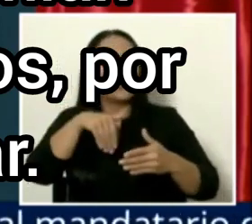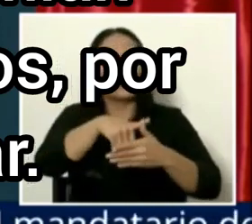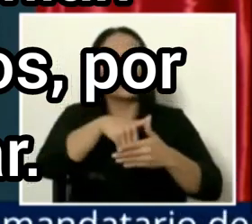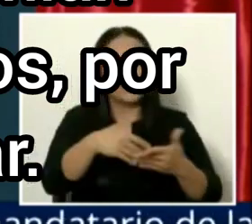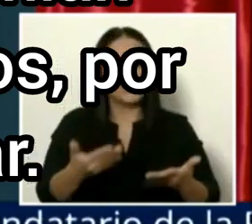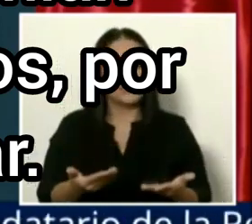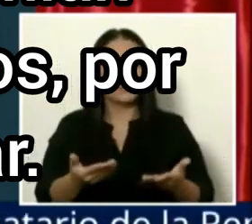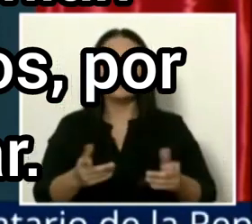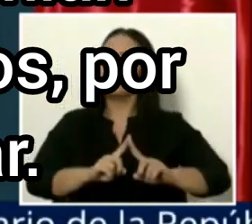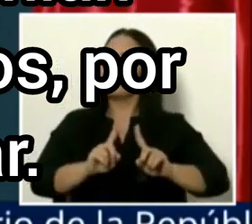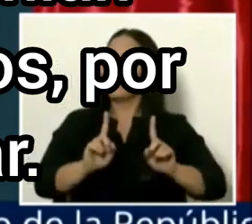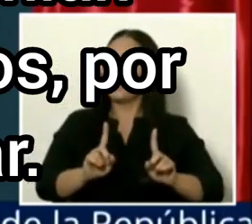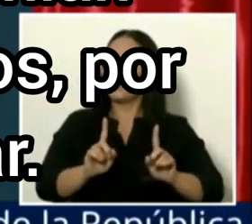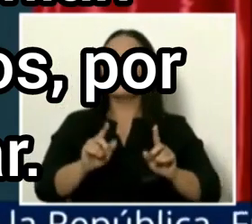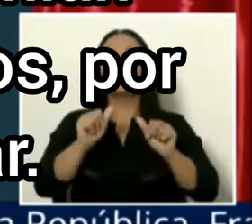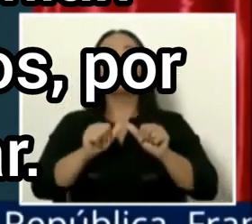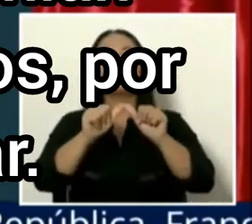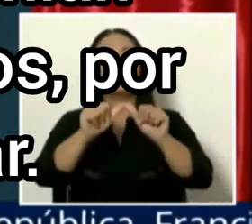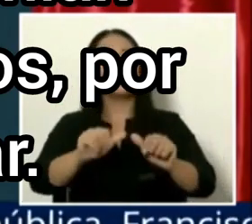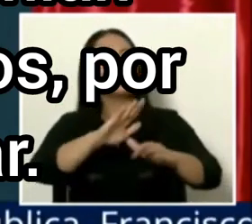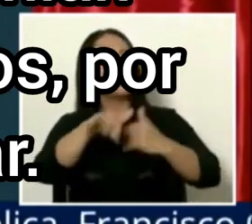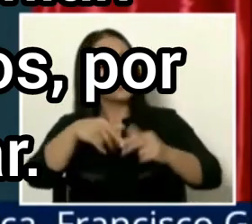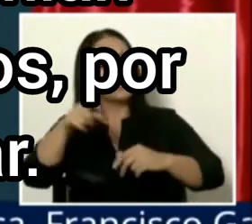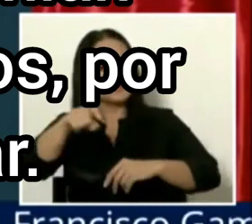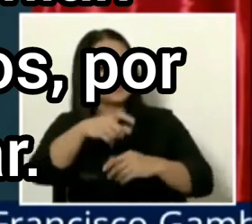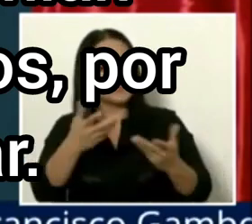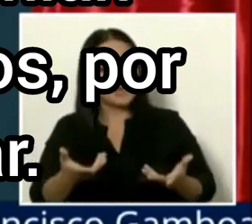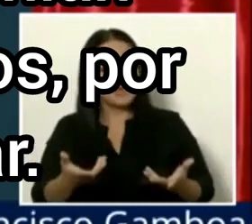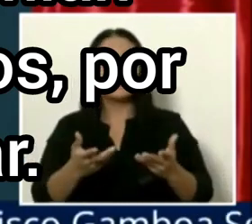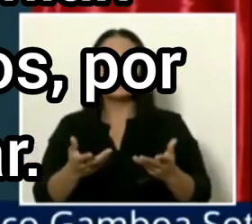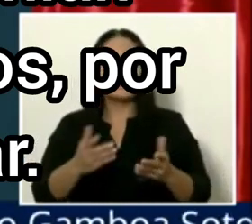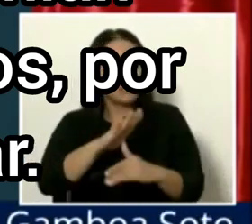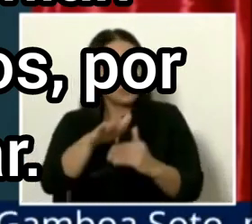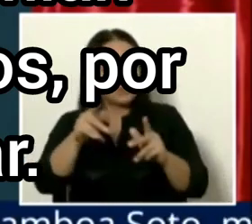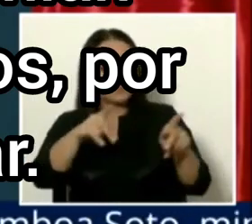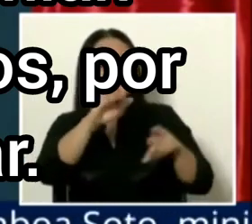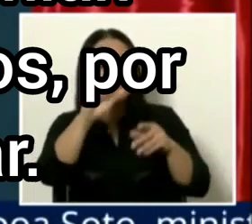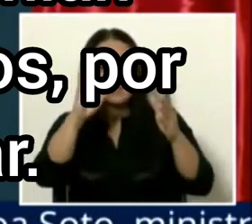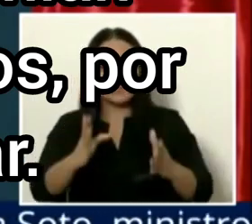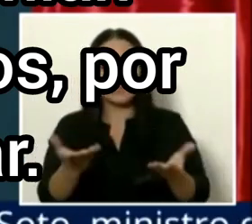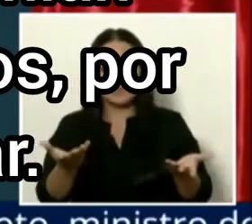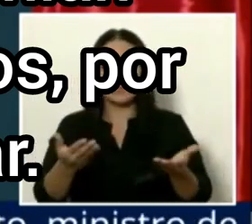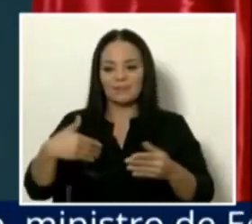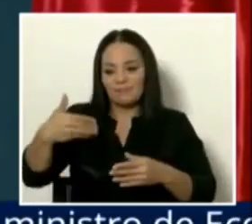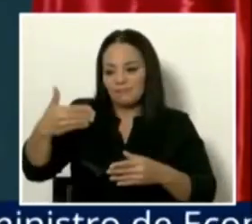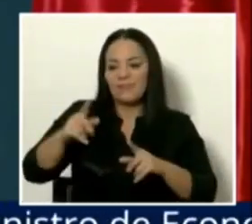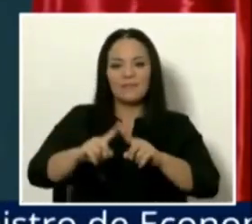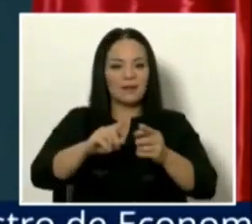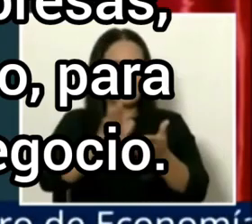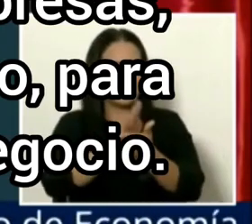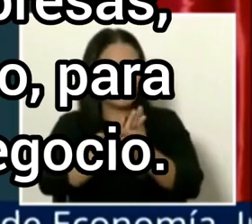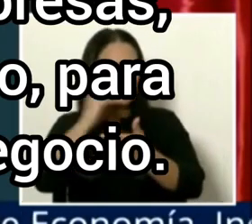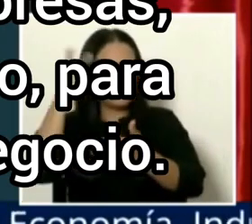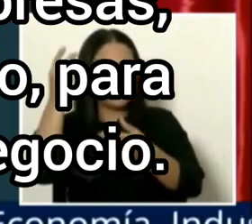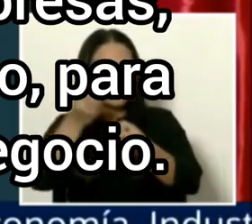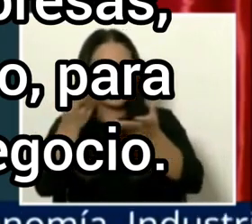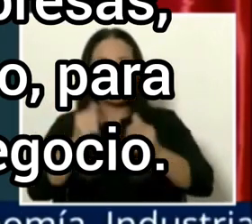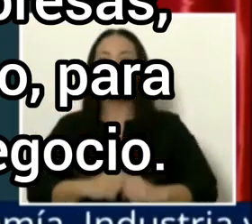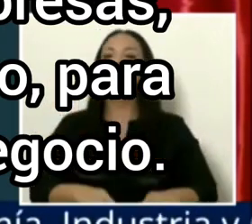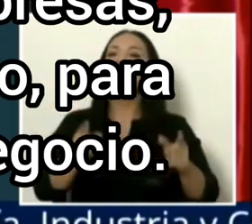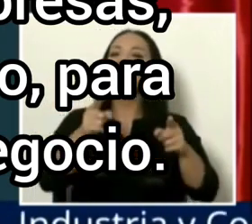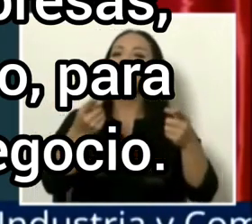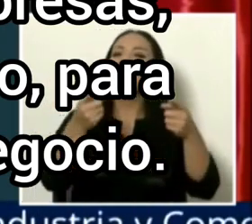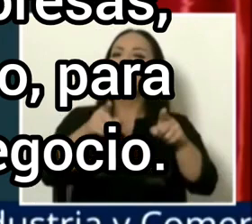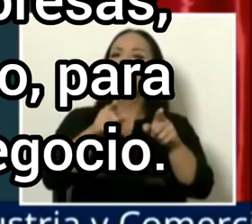las necesidades de todos los costarricenses a través de las políticas públicas. Eso ocurrió